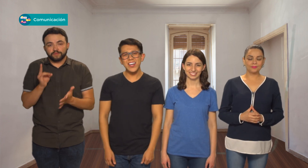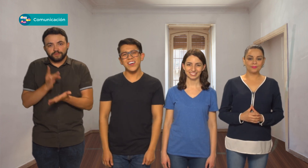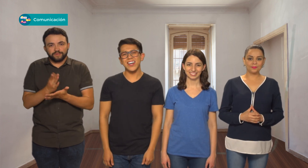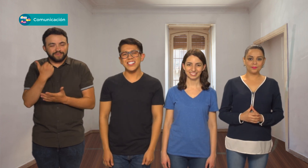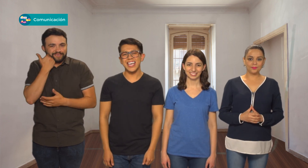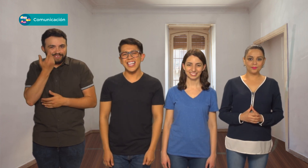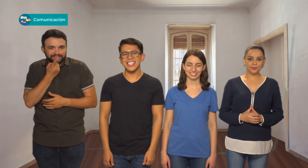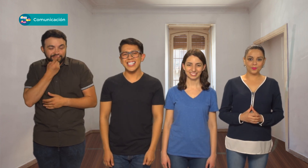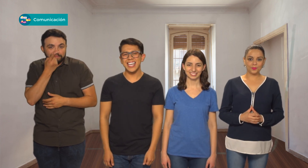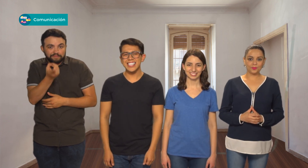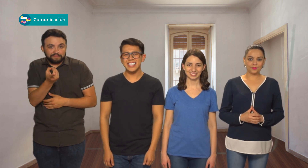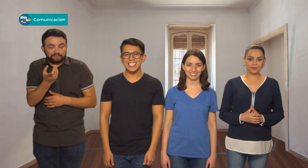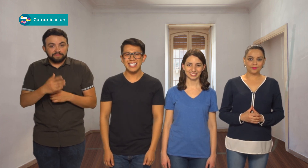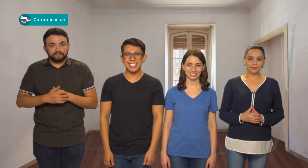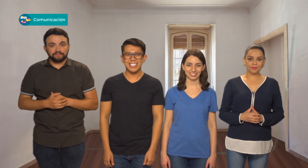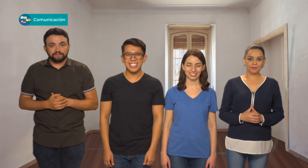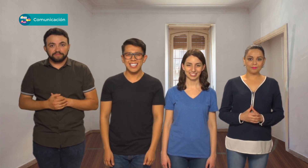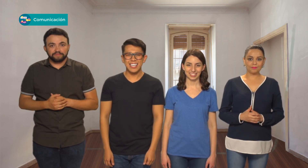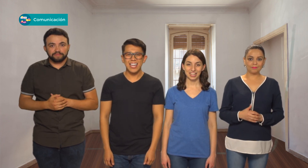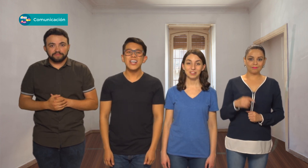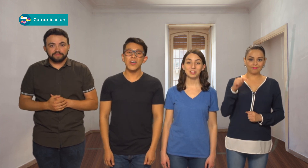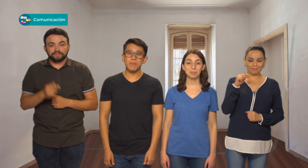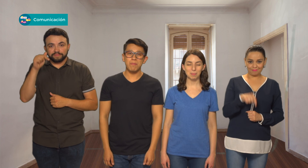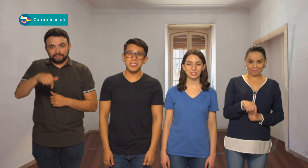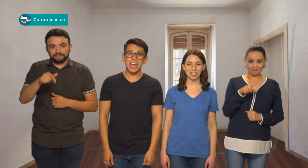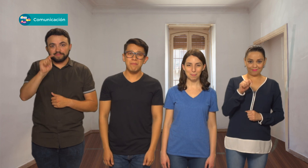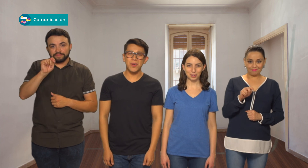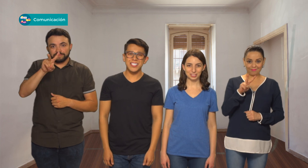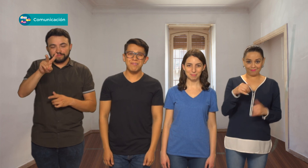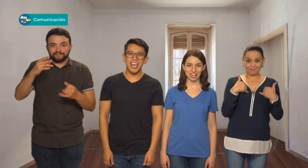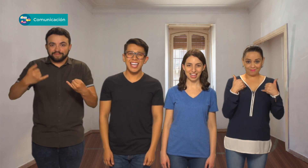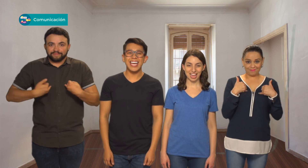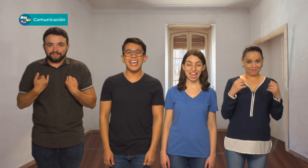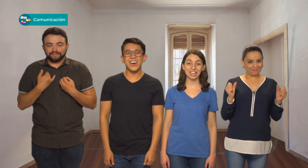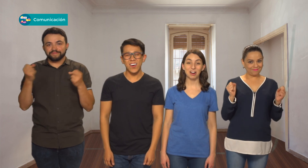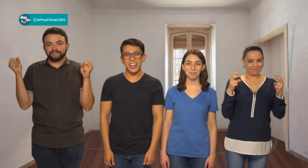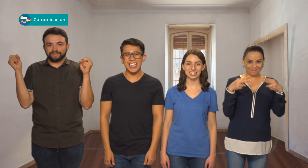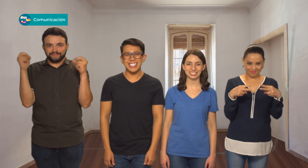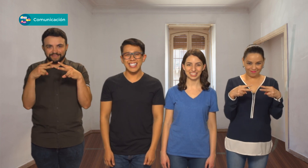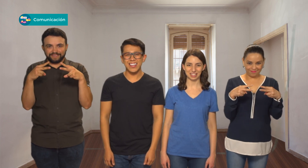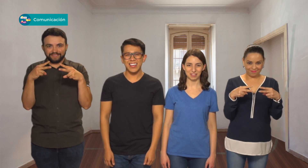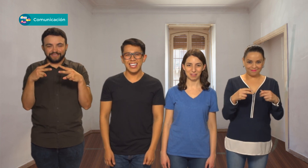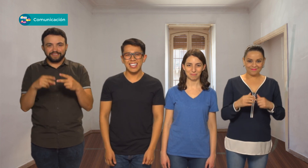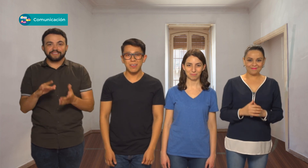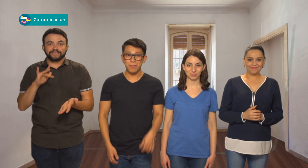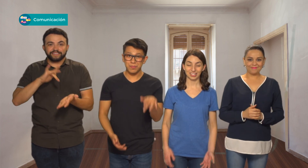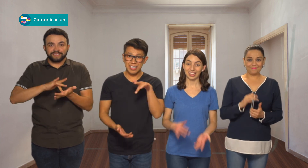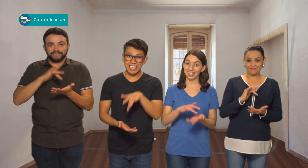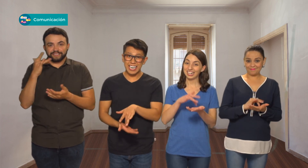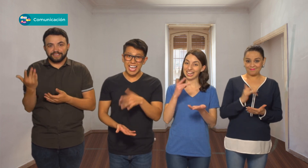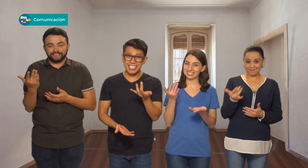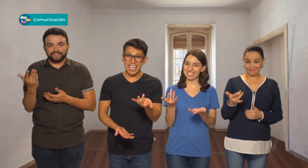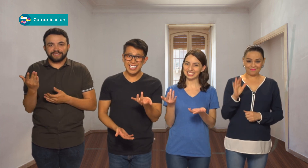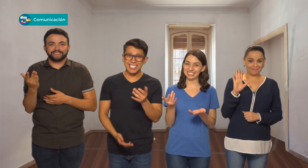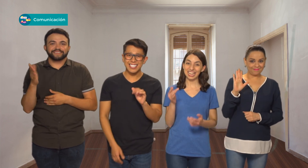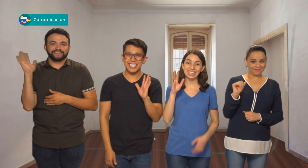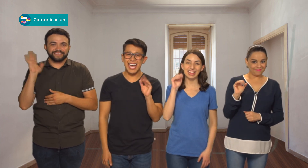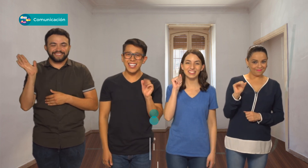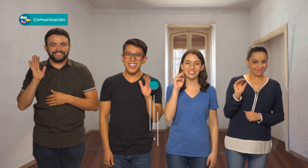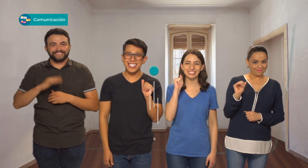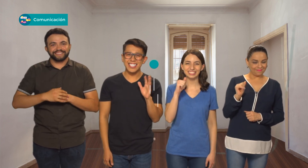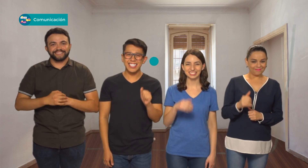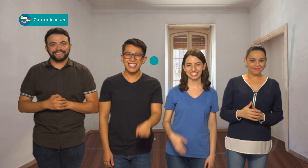lo único que nos queda decir es Nos vemos a la próxima en Jóvenes en TV. Gracias